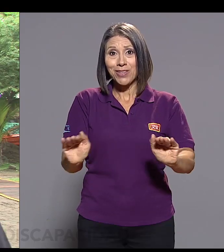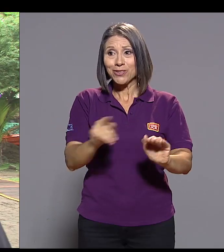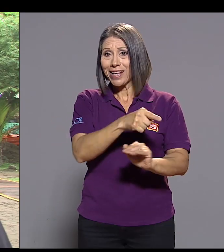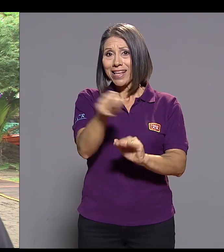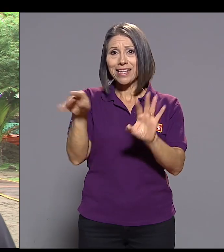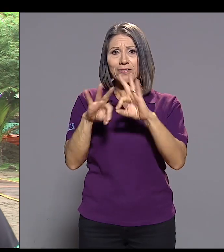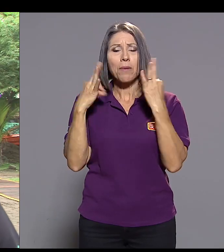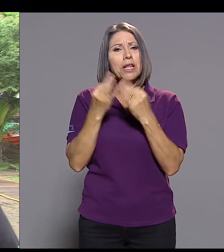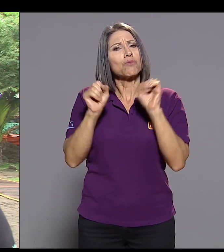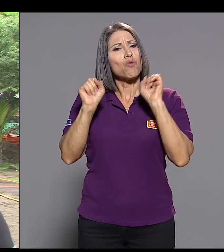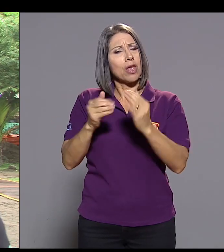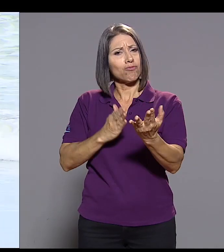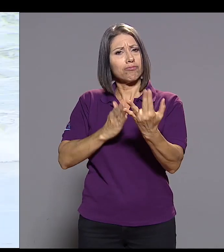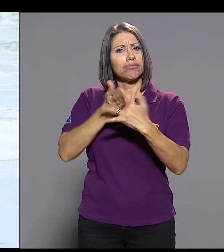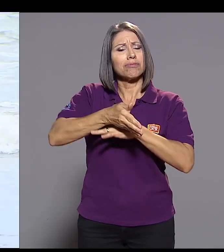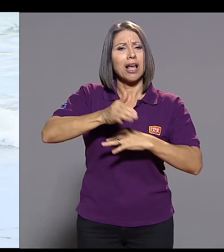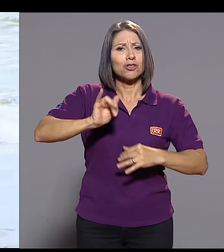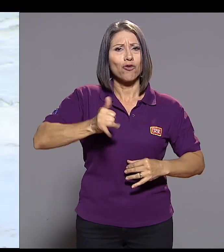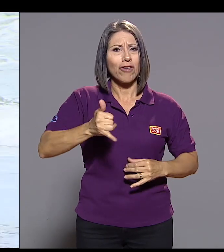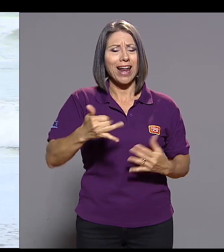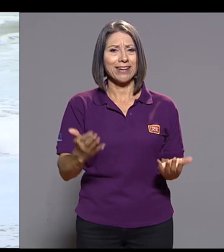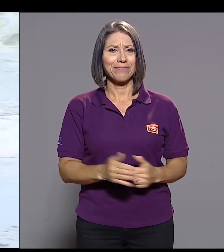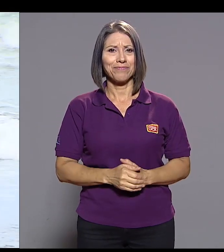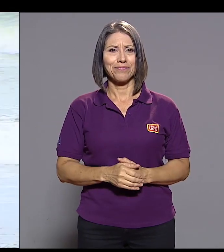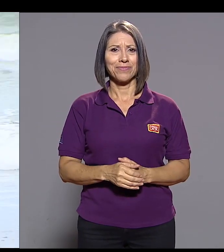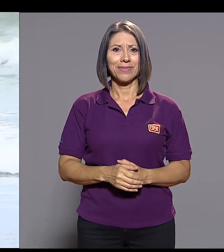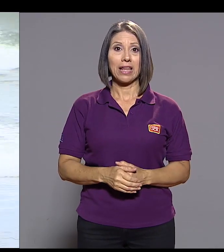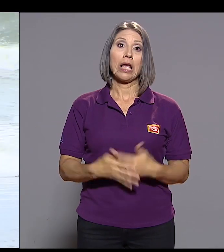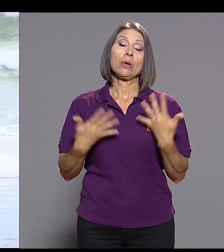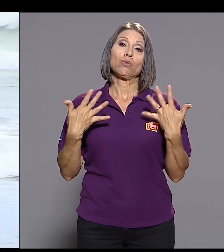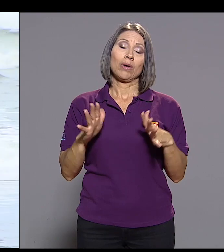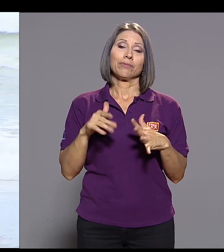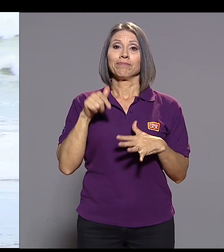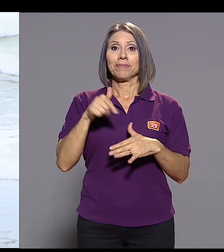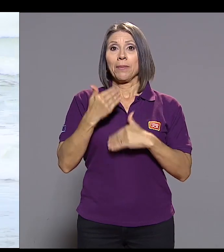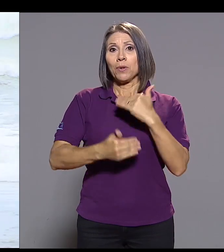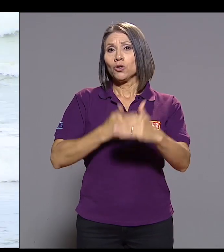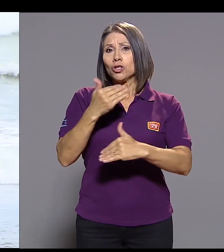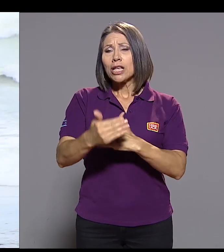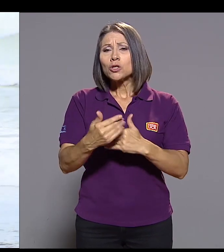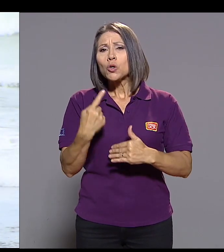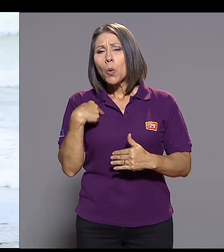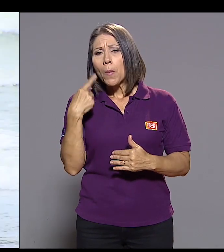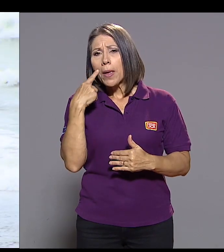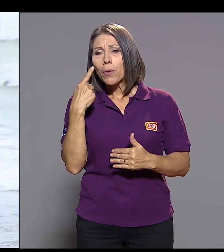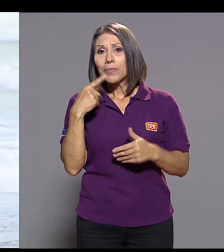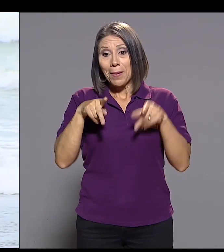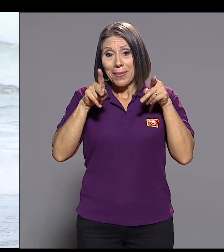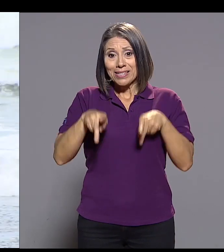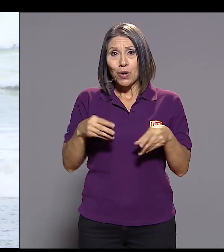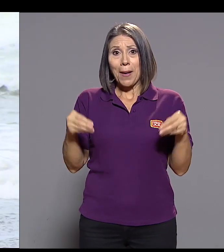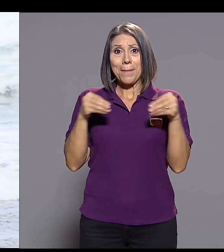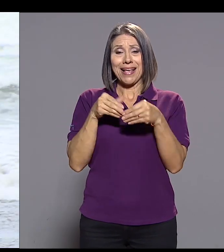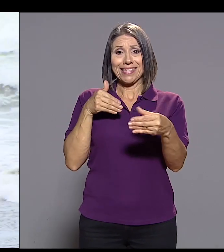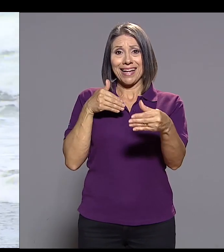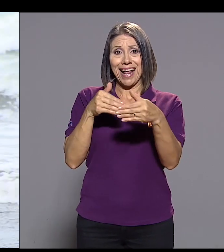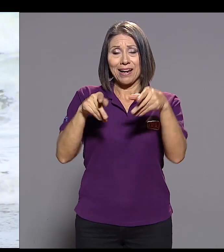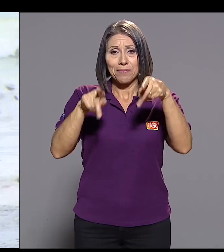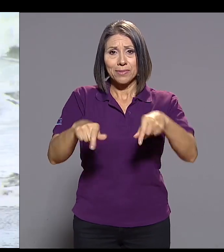y poderle dar a estos niños y a estas familias el acceso y la oportunidad a surfear. Creo que parte del proceso,